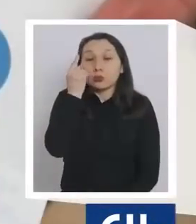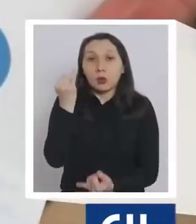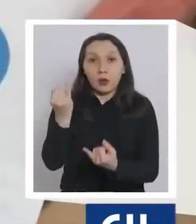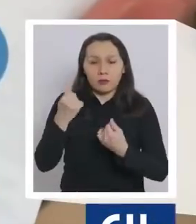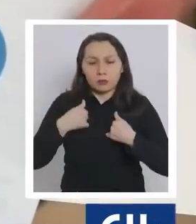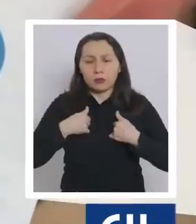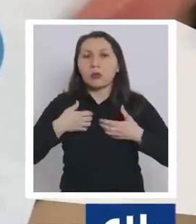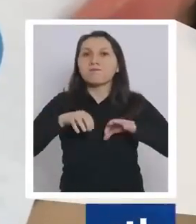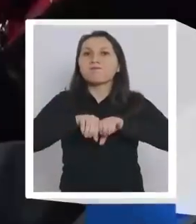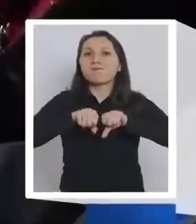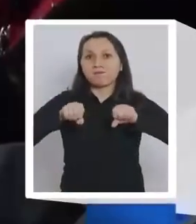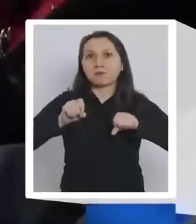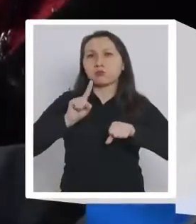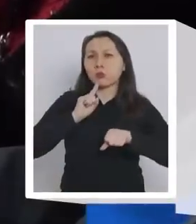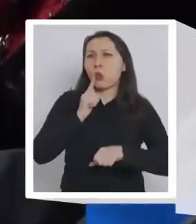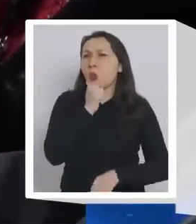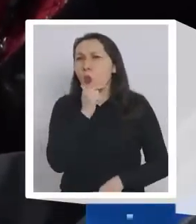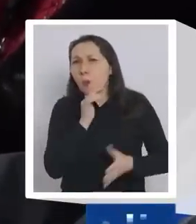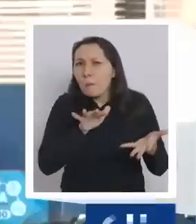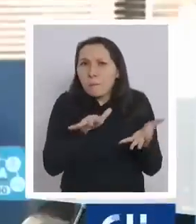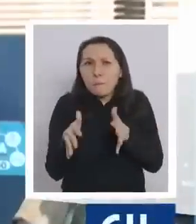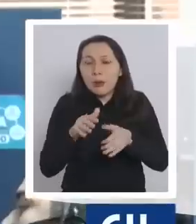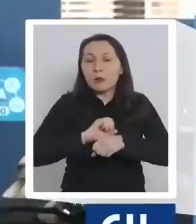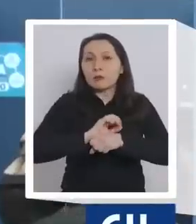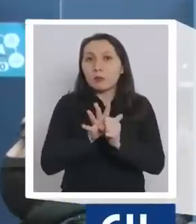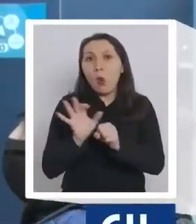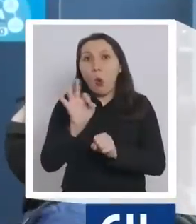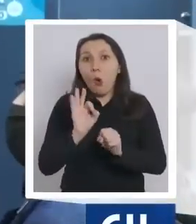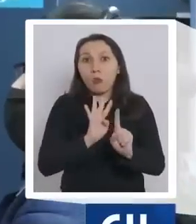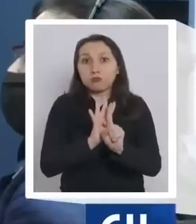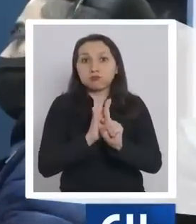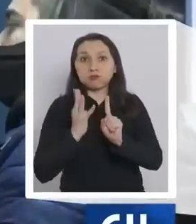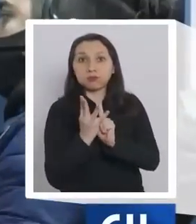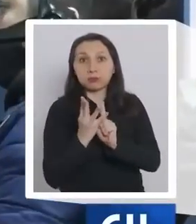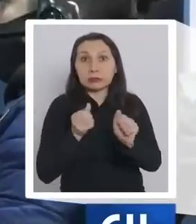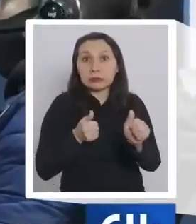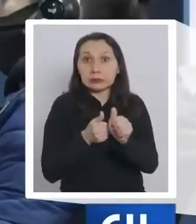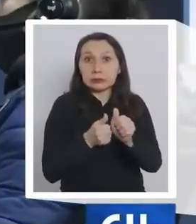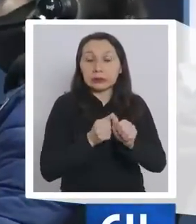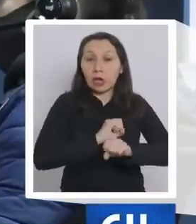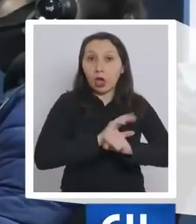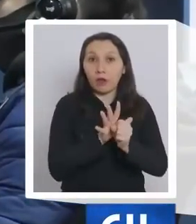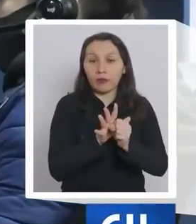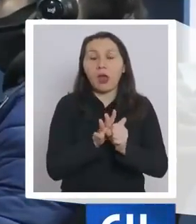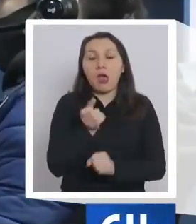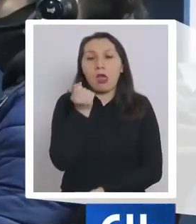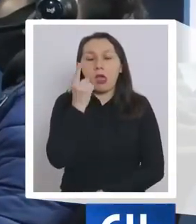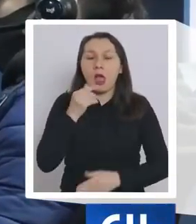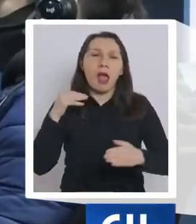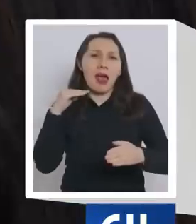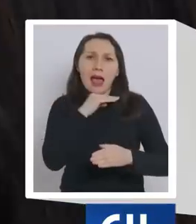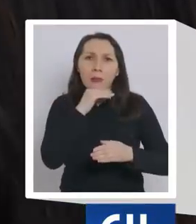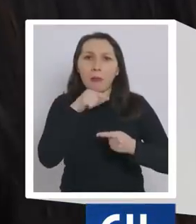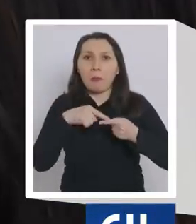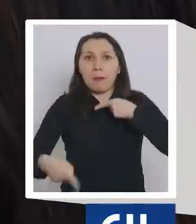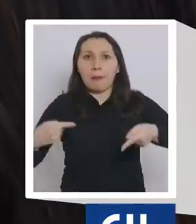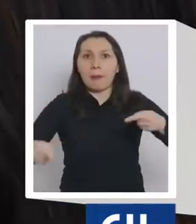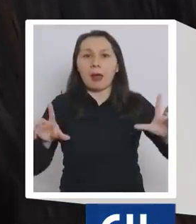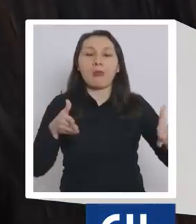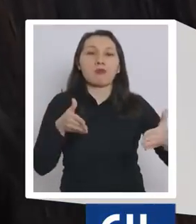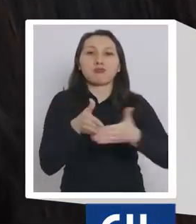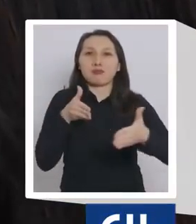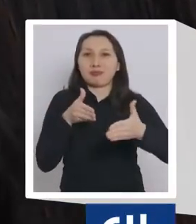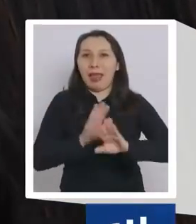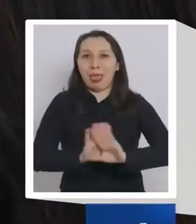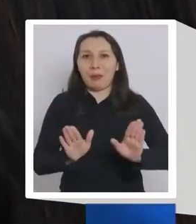uno es un caso confirmado, sospechoso o es un contacto estrecho, son fundamentales para poder frenar la cadena de contagio del